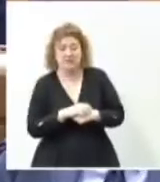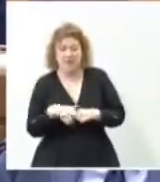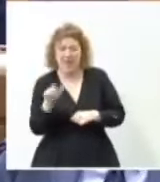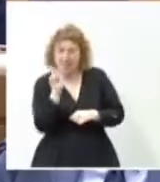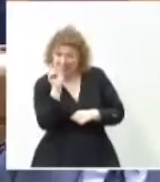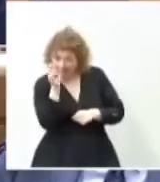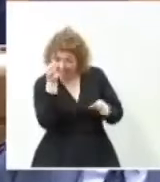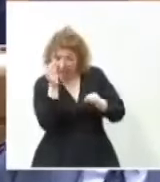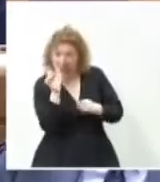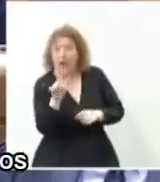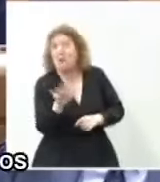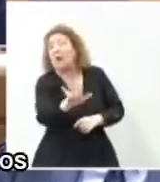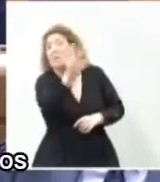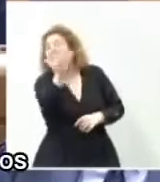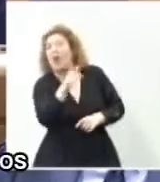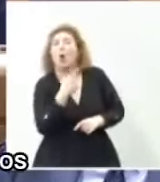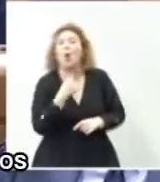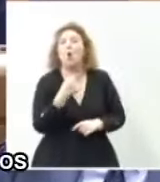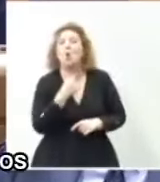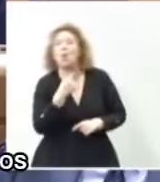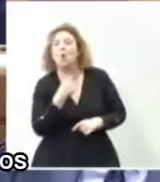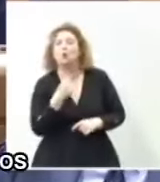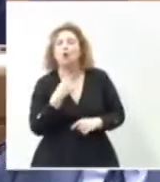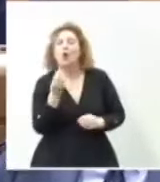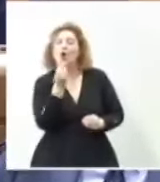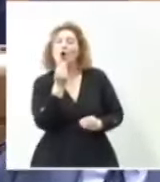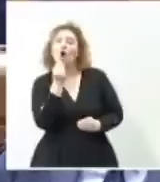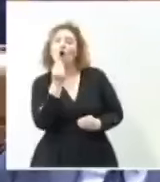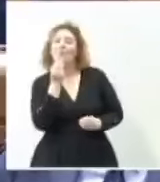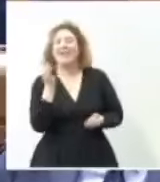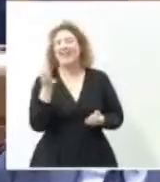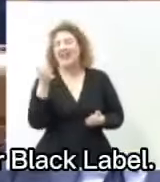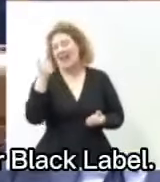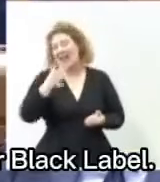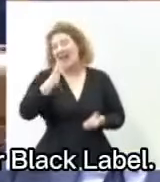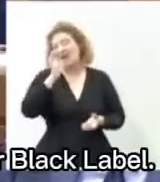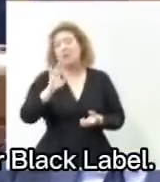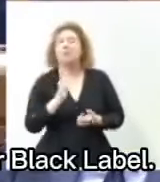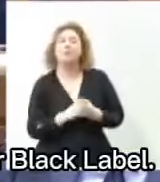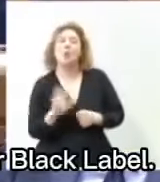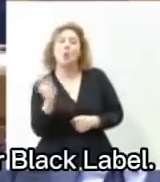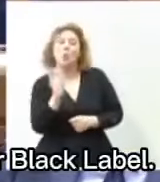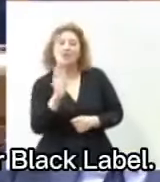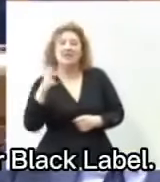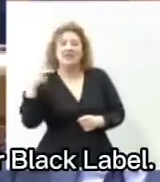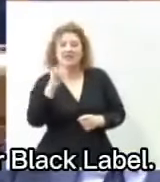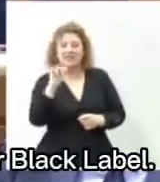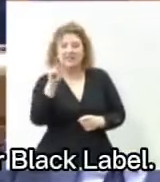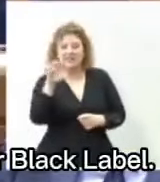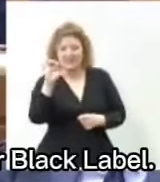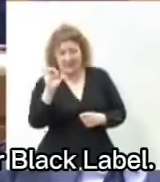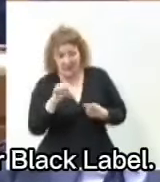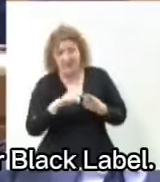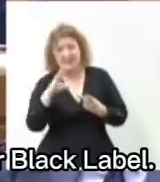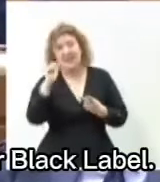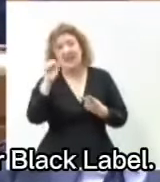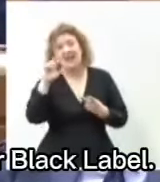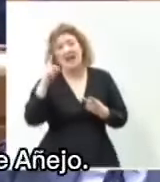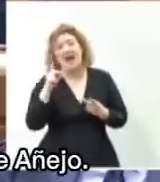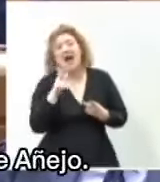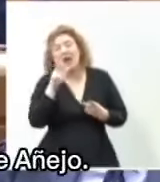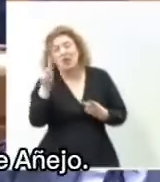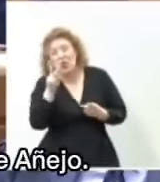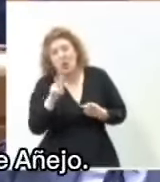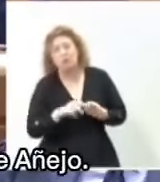al dato, señorías, a ver qué les parecen los gustos etílicos y gastronómicos de nuestro Gobierno. Los whiskeys, Chivas, Cardú y Johnny Walker, Black